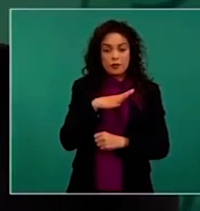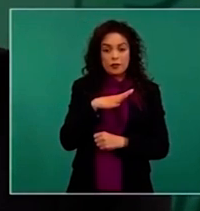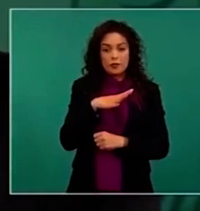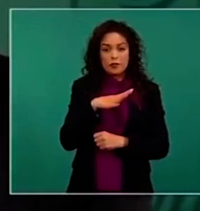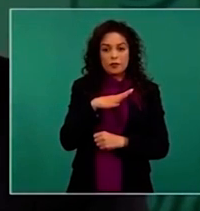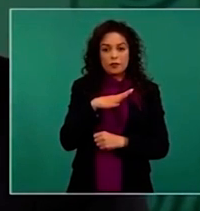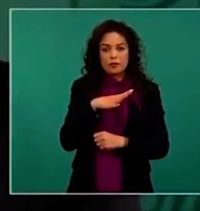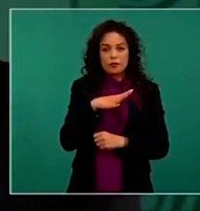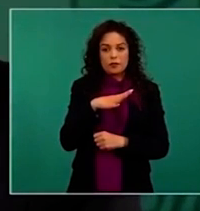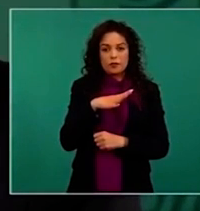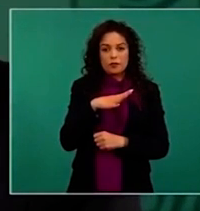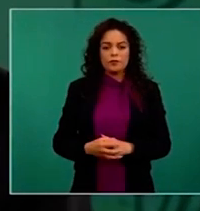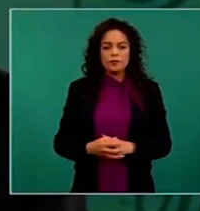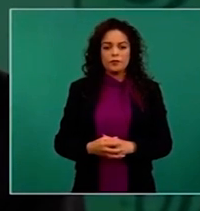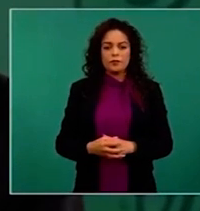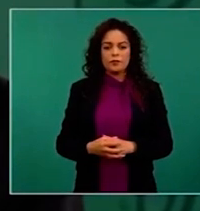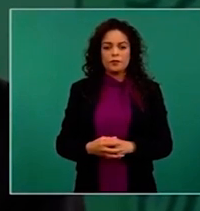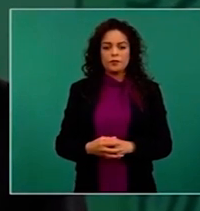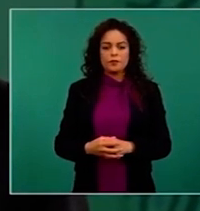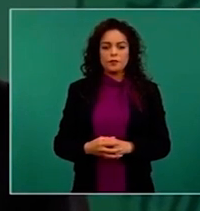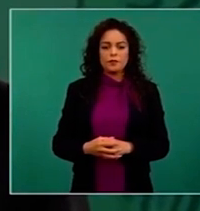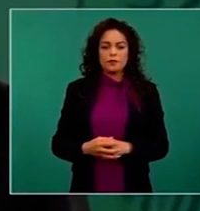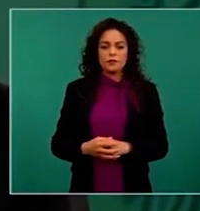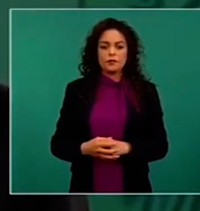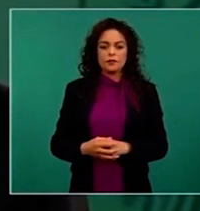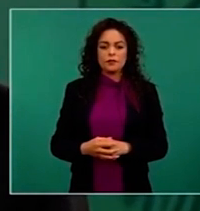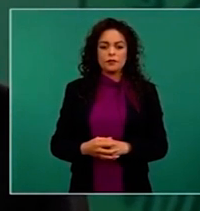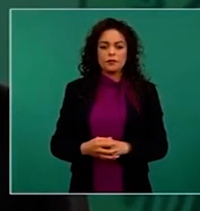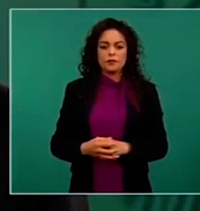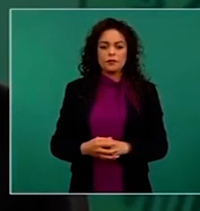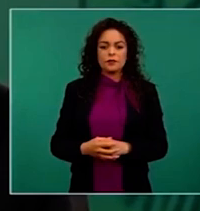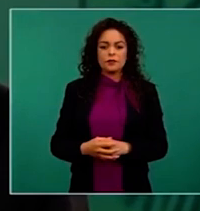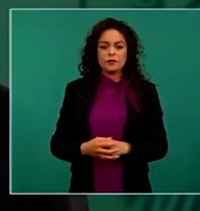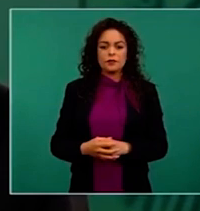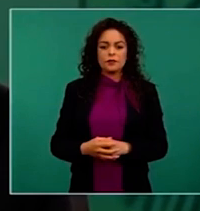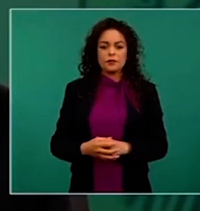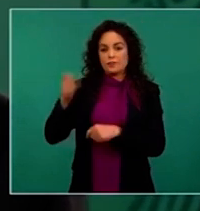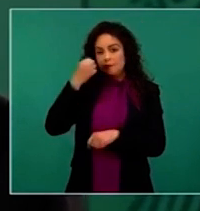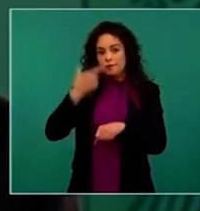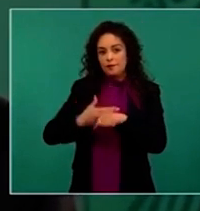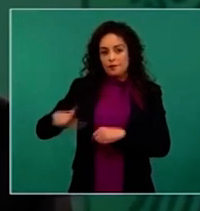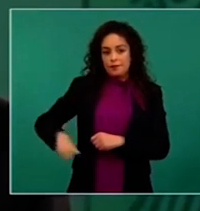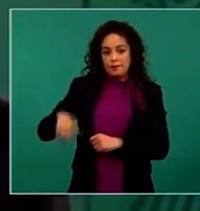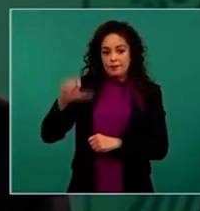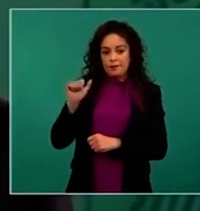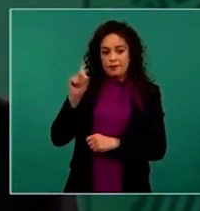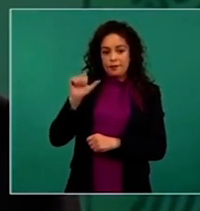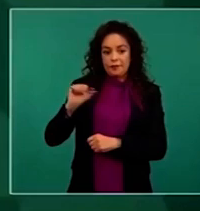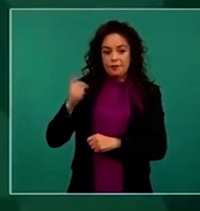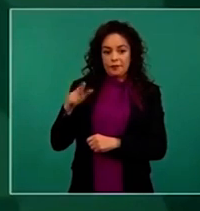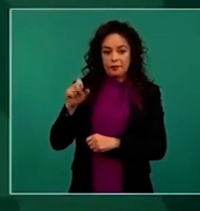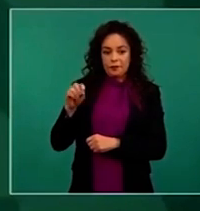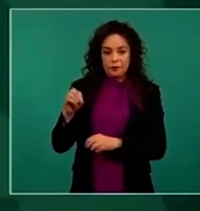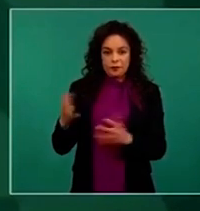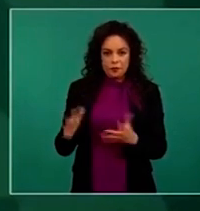como secretario de Gobernación, Adán Augusto López. Como hace un